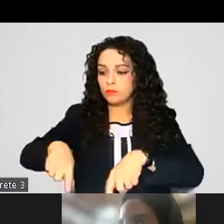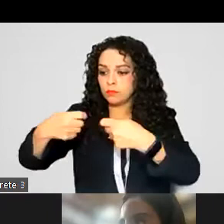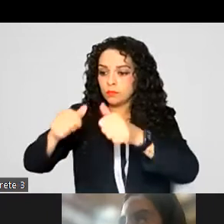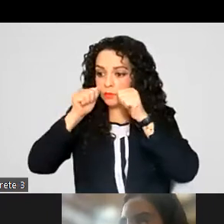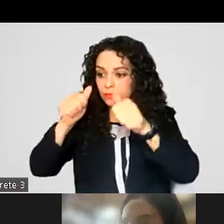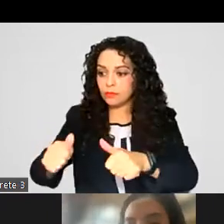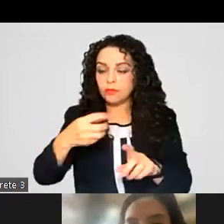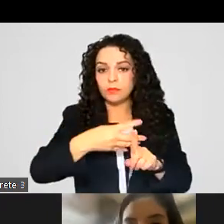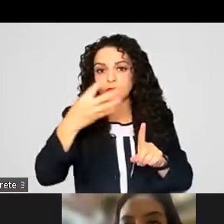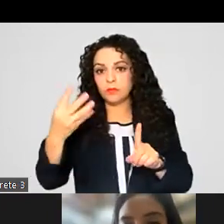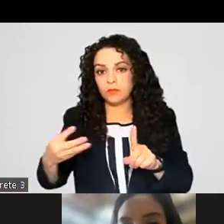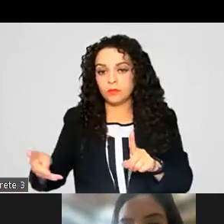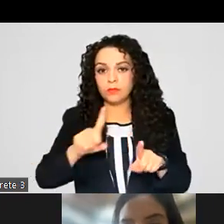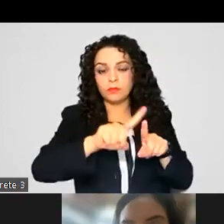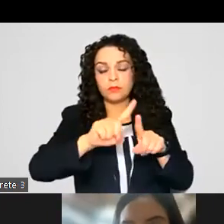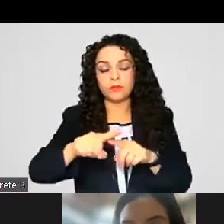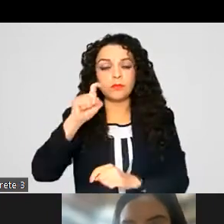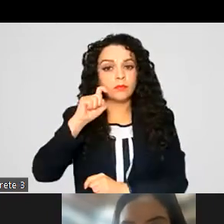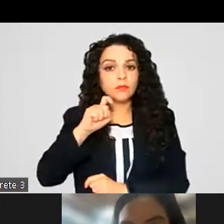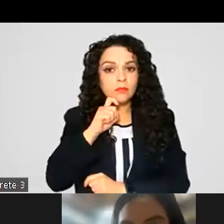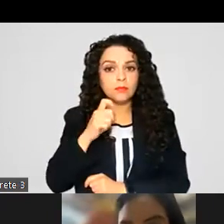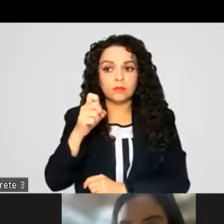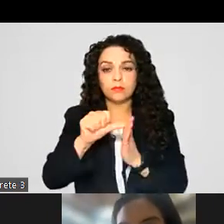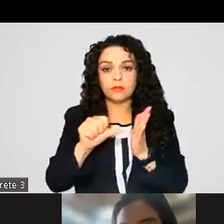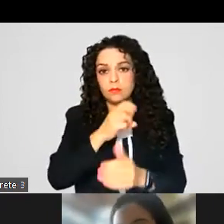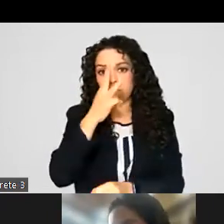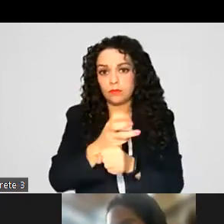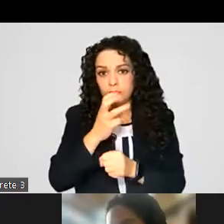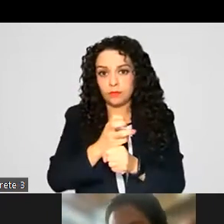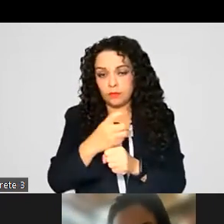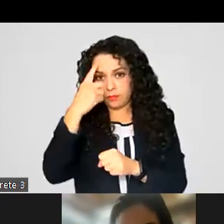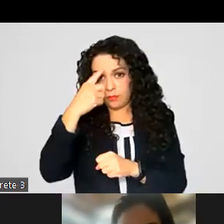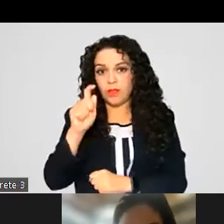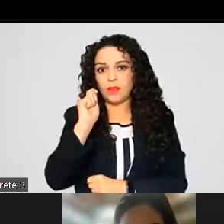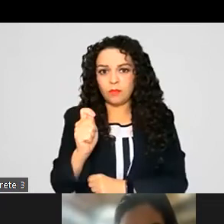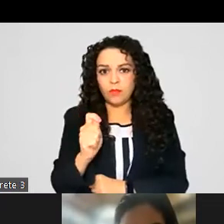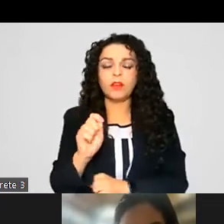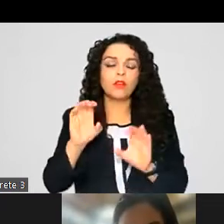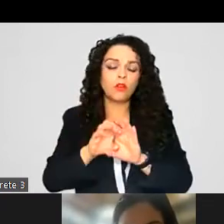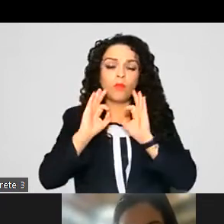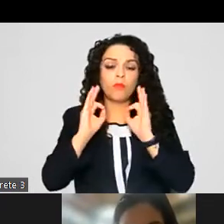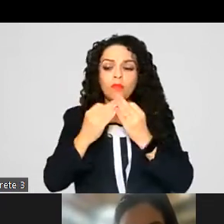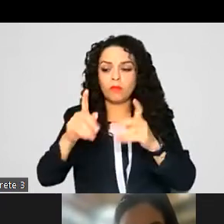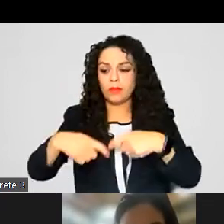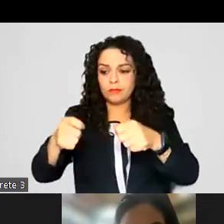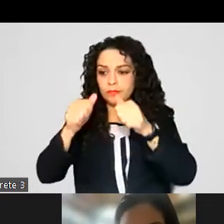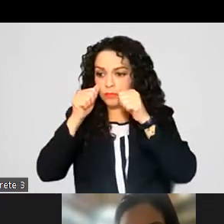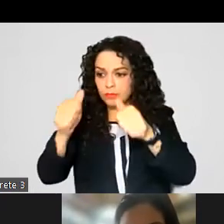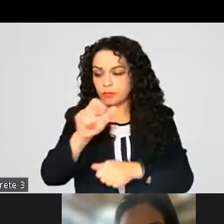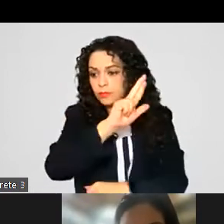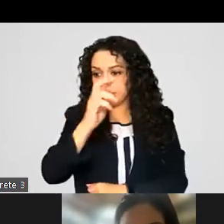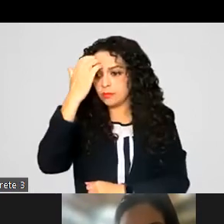conformidad con el título tercero de dicho ordenamiento como un mecanismo de atención integral y progresiva para el reconocimiento, respeto